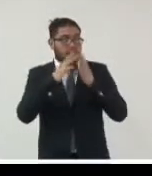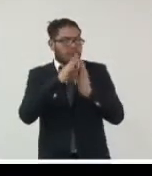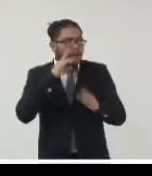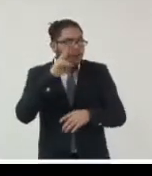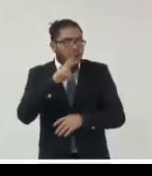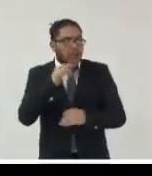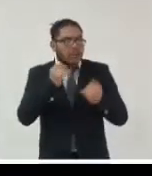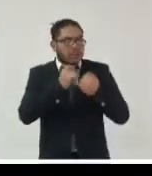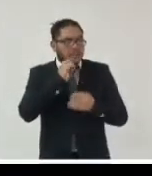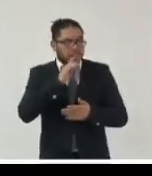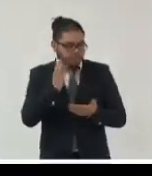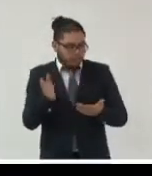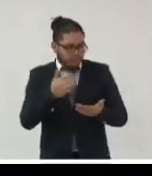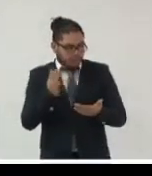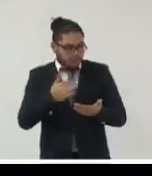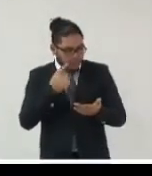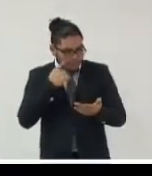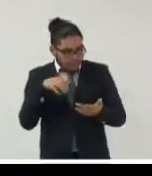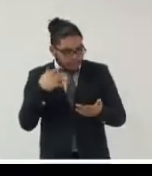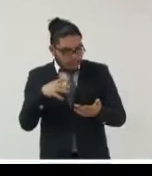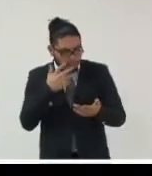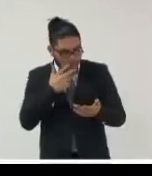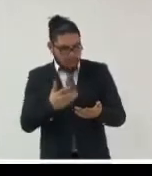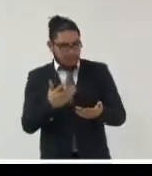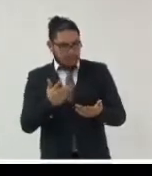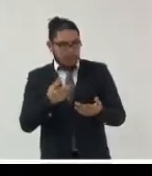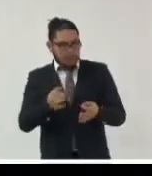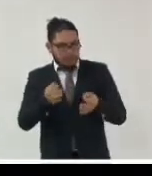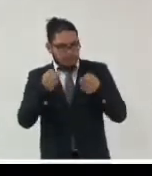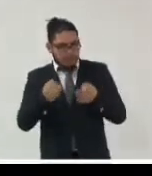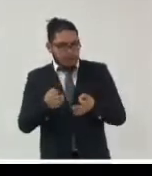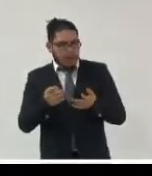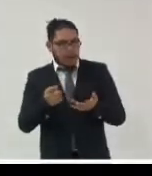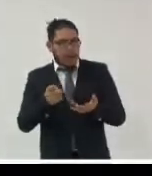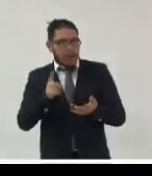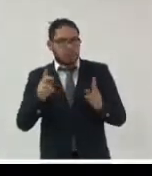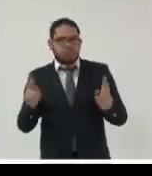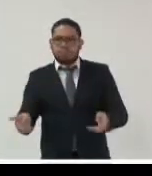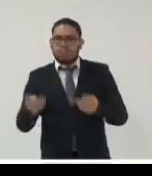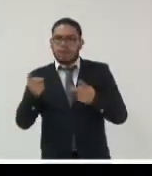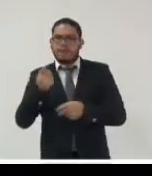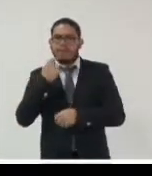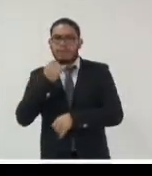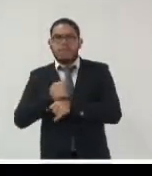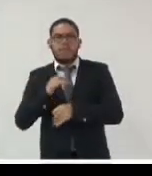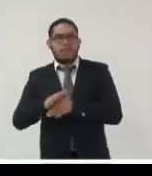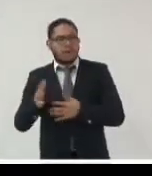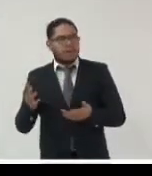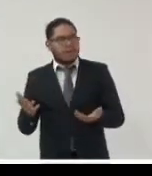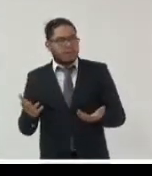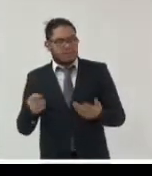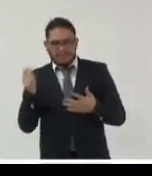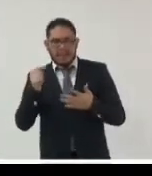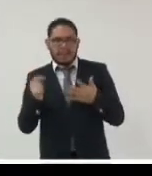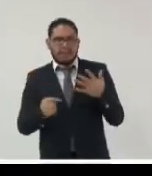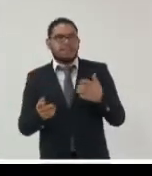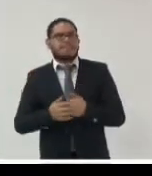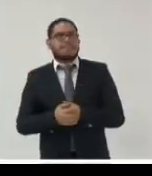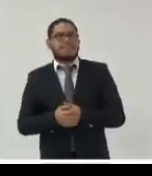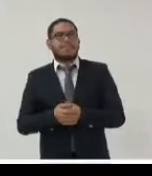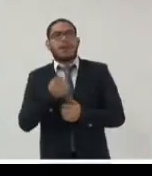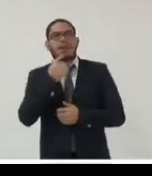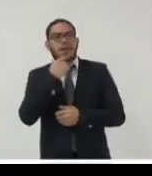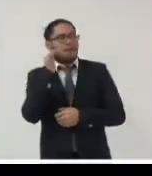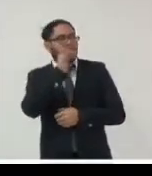serios con los documentos problemas de autenticidad pérdida informacional etcétera y han llamado al